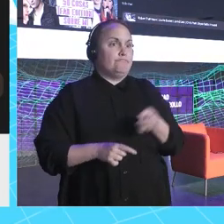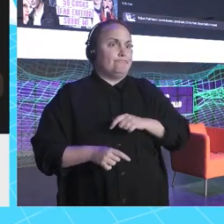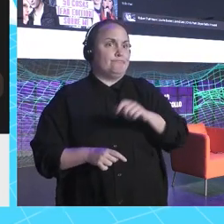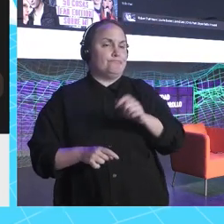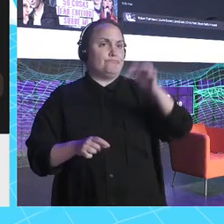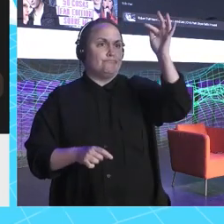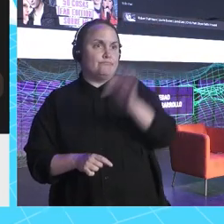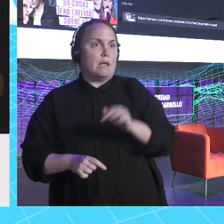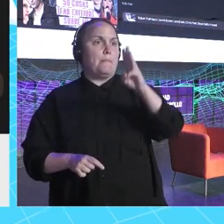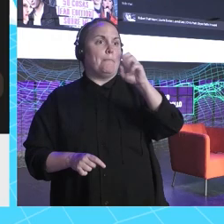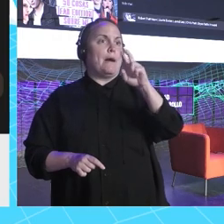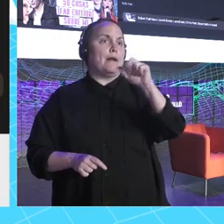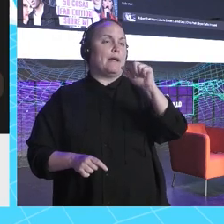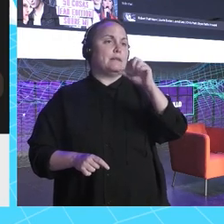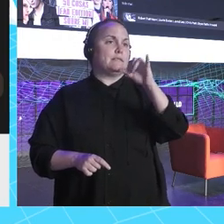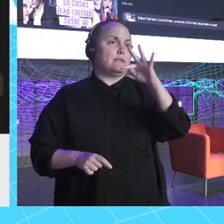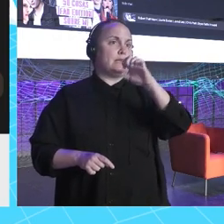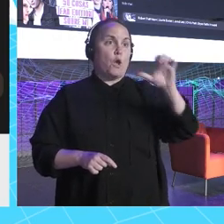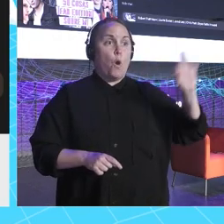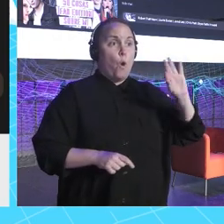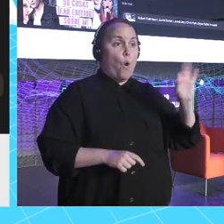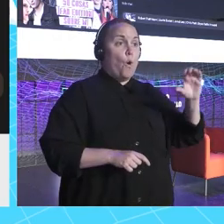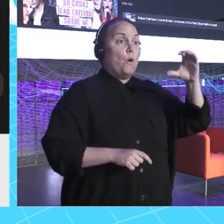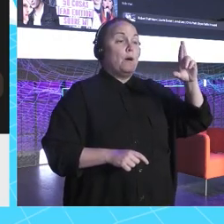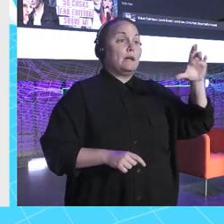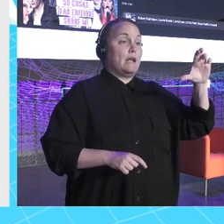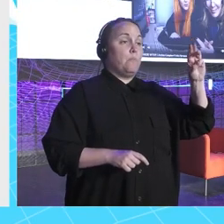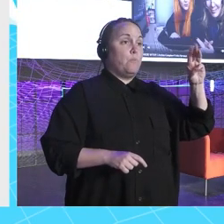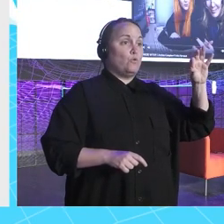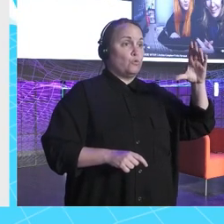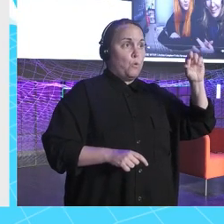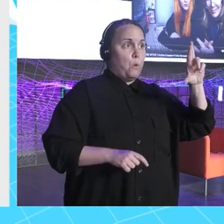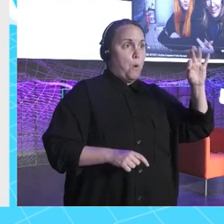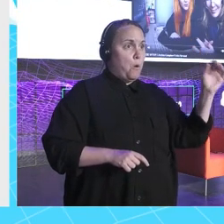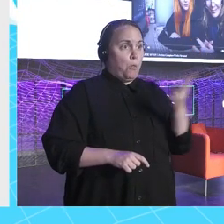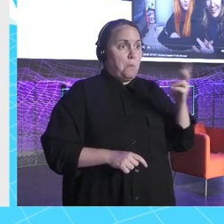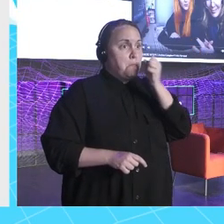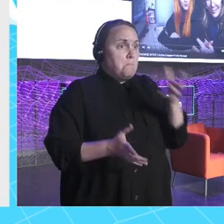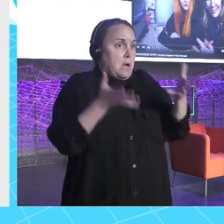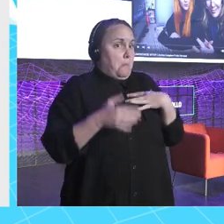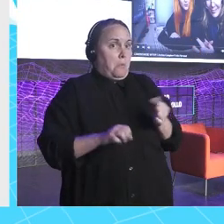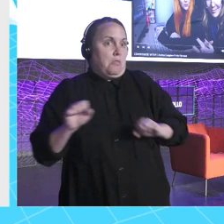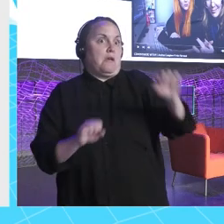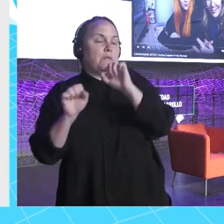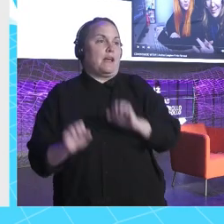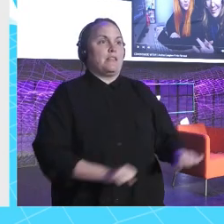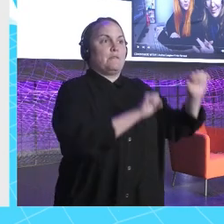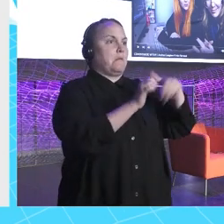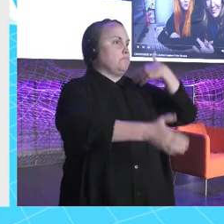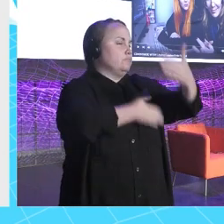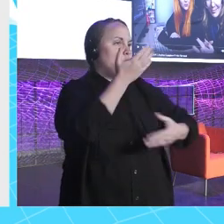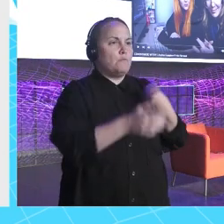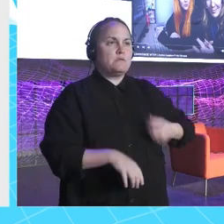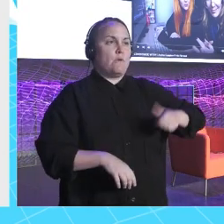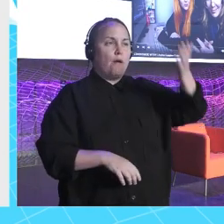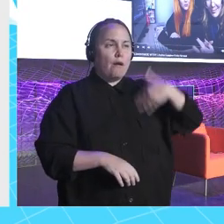y no notarías diferencia. Entonces, 50 cosas fan edition sobre mí y llegó una época en la que el día que conocí a Norman Reedus, que yo no